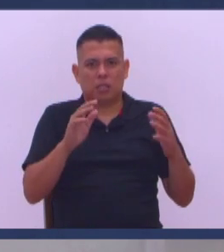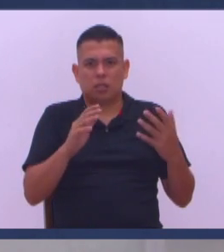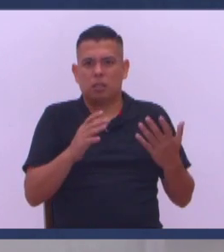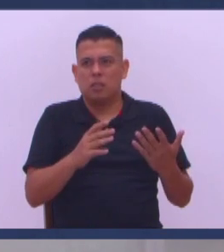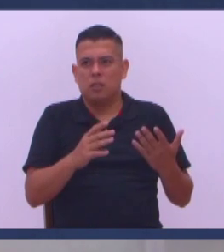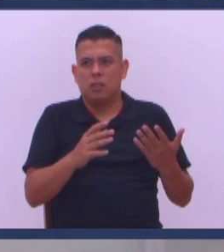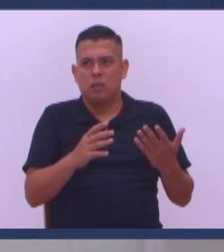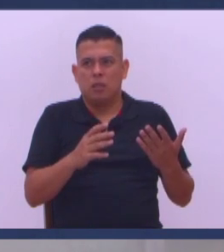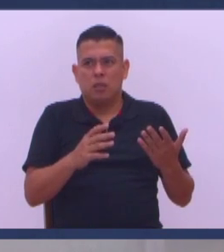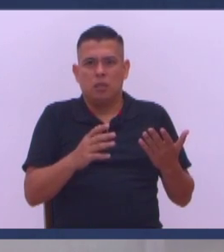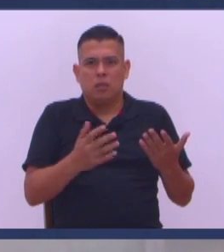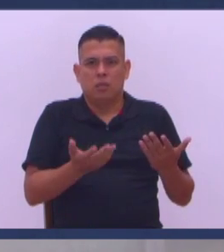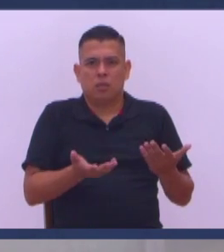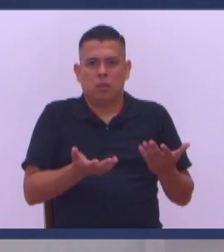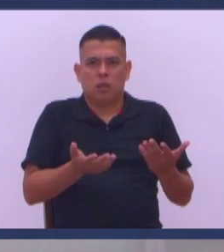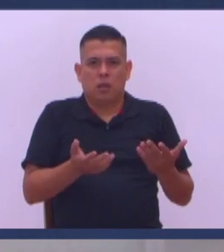andaba ahí?